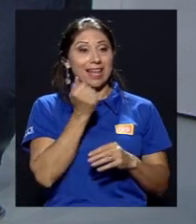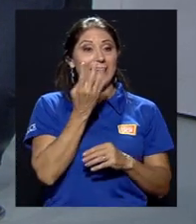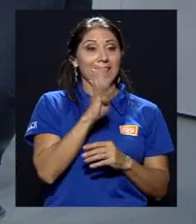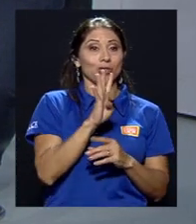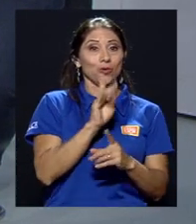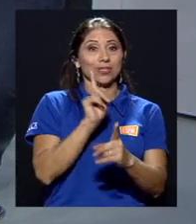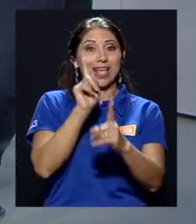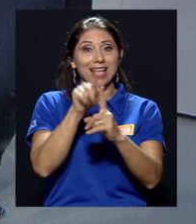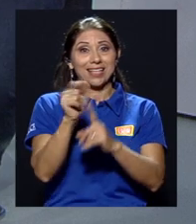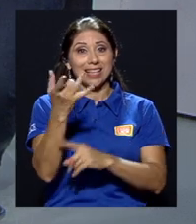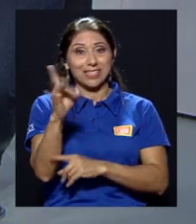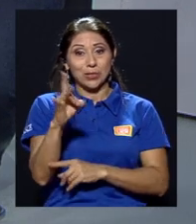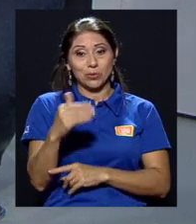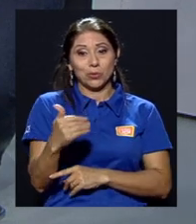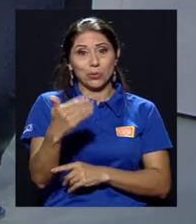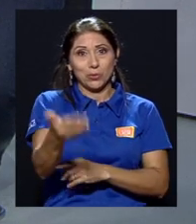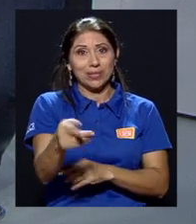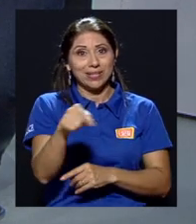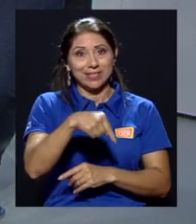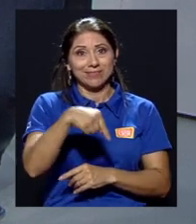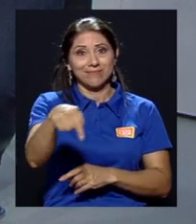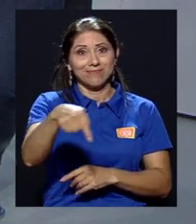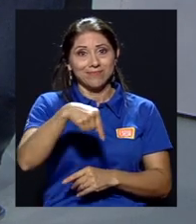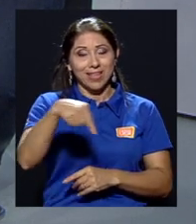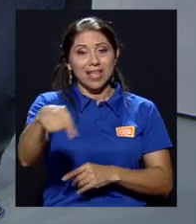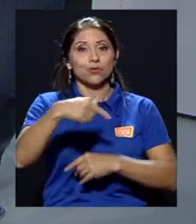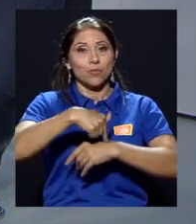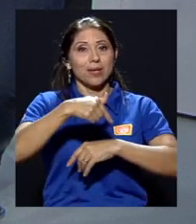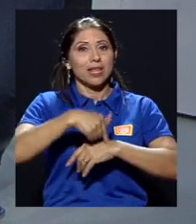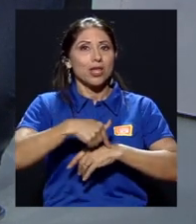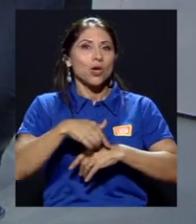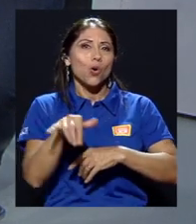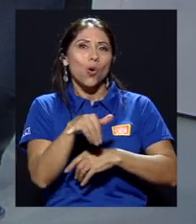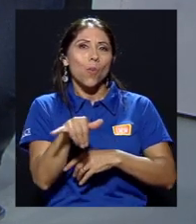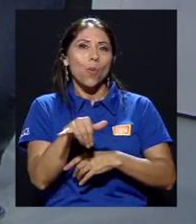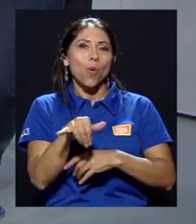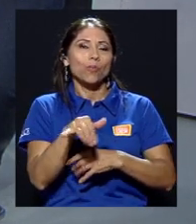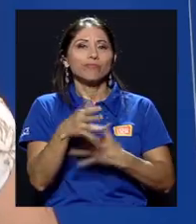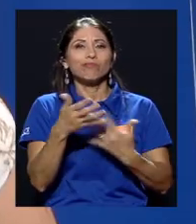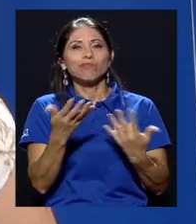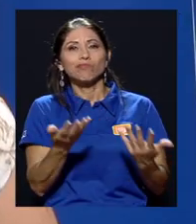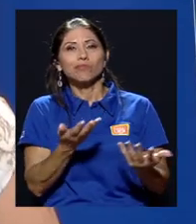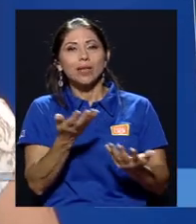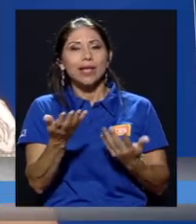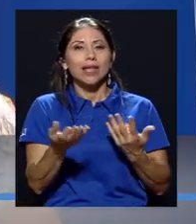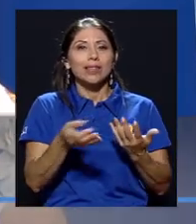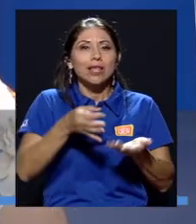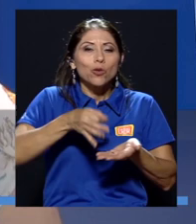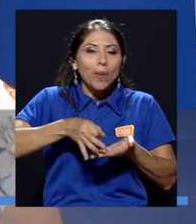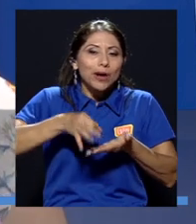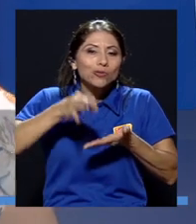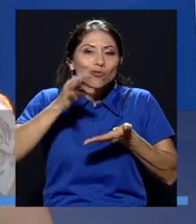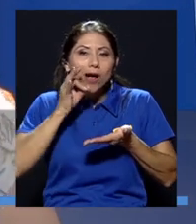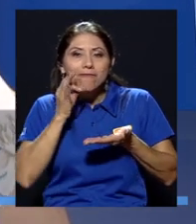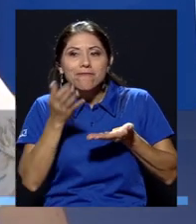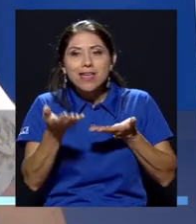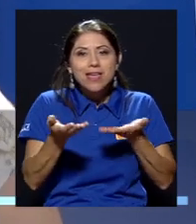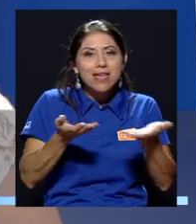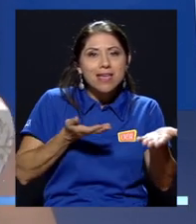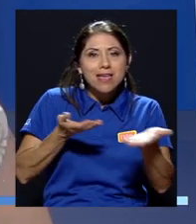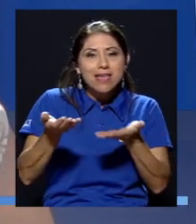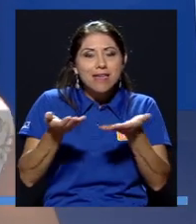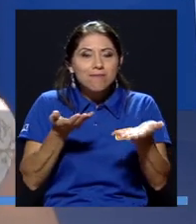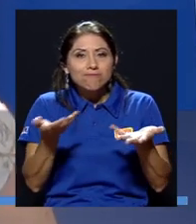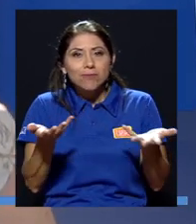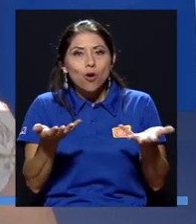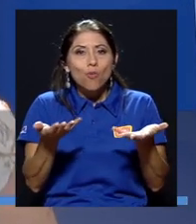es un periodo como de tomarnos un café, de dar como una idea, un acompañamiento a